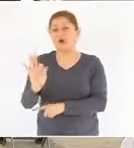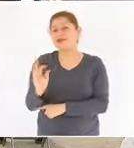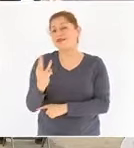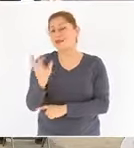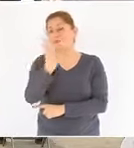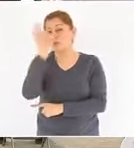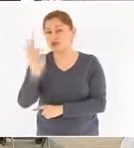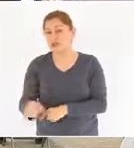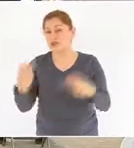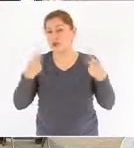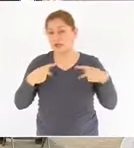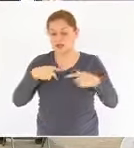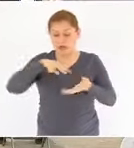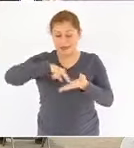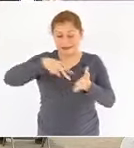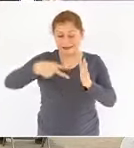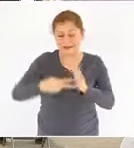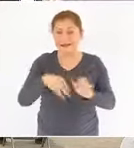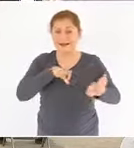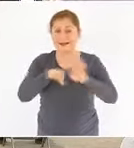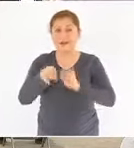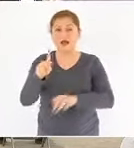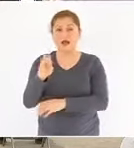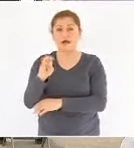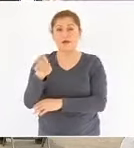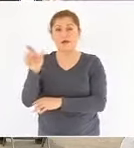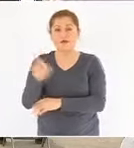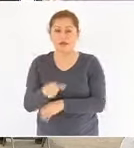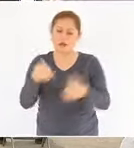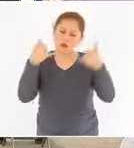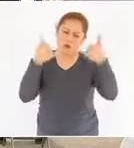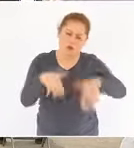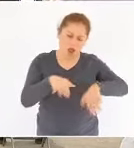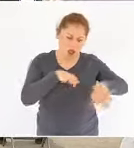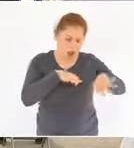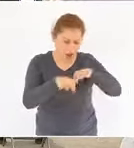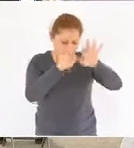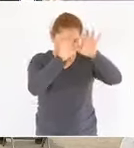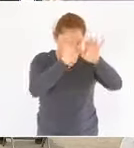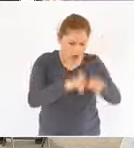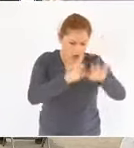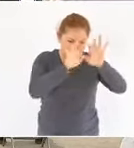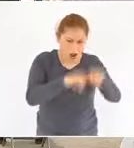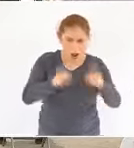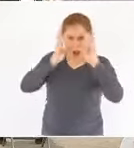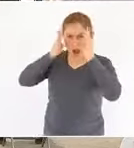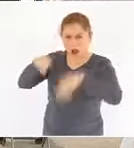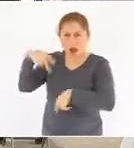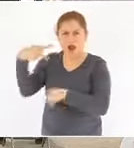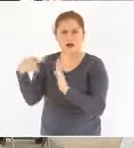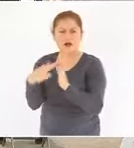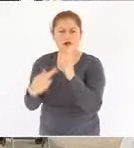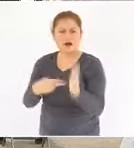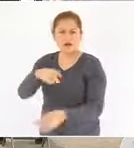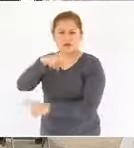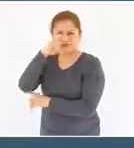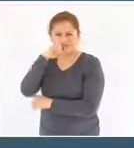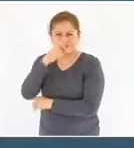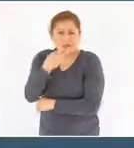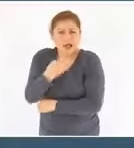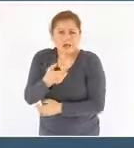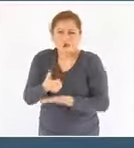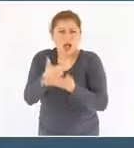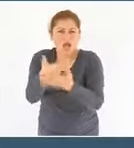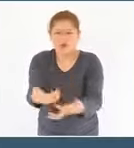trabajaran para cumplir las exigencias de los órganos reguladores que no agregan valor a la